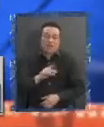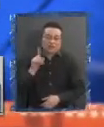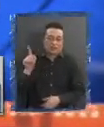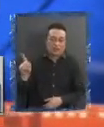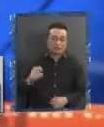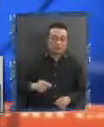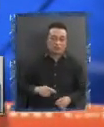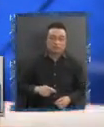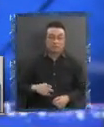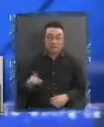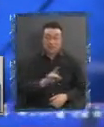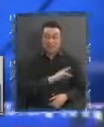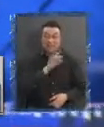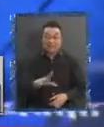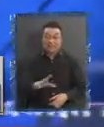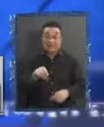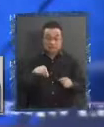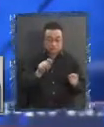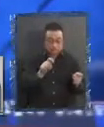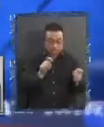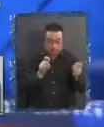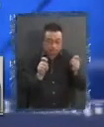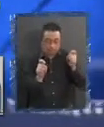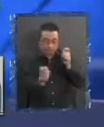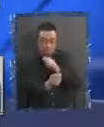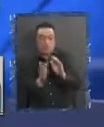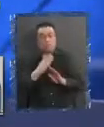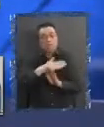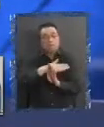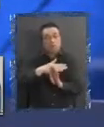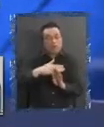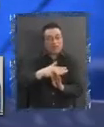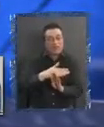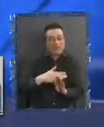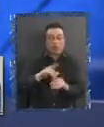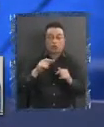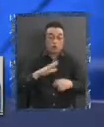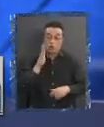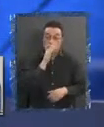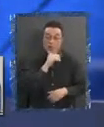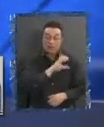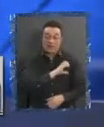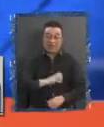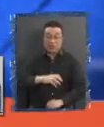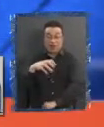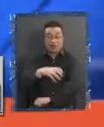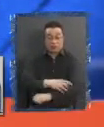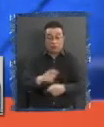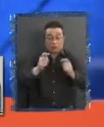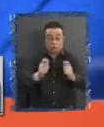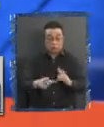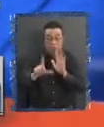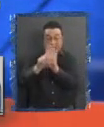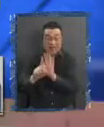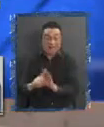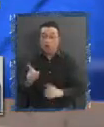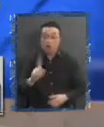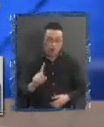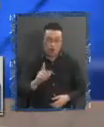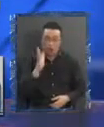Chile está transitando Y por eso un modelo moderado Porque no tiene En este estado regional Competencia legislativa Aunque